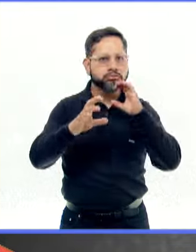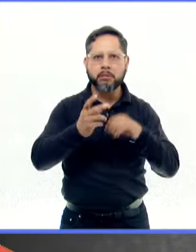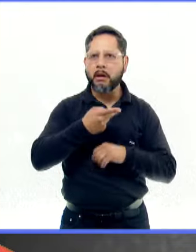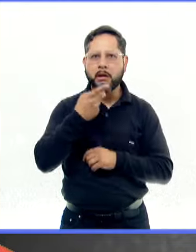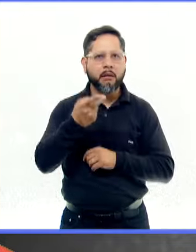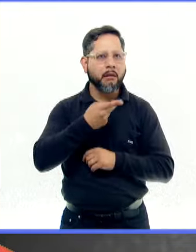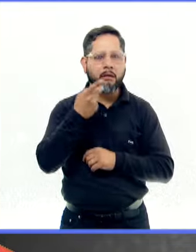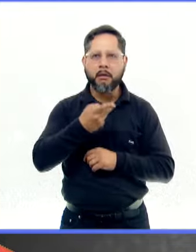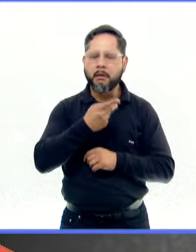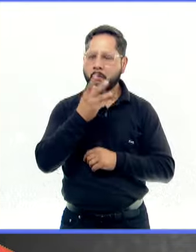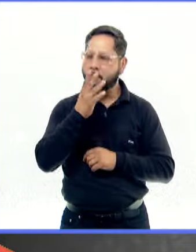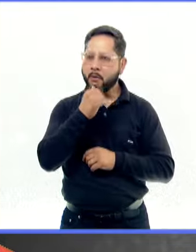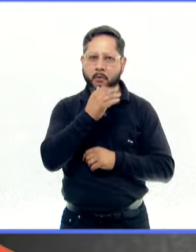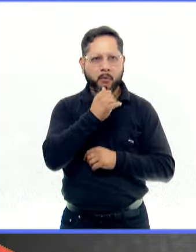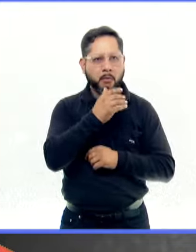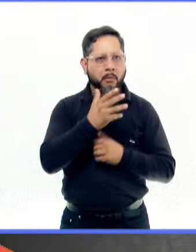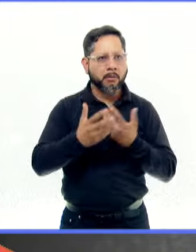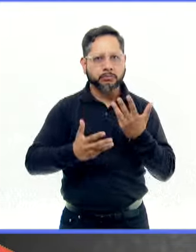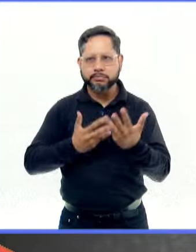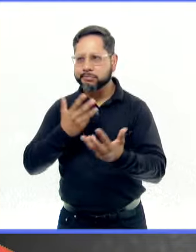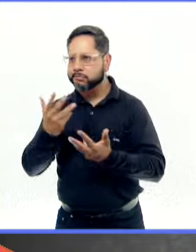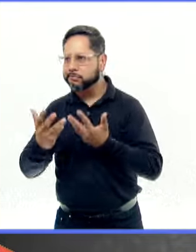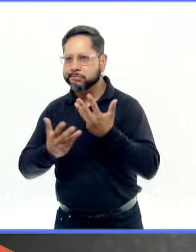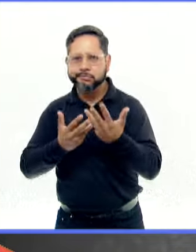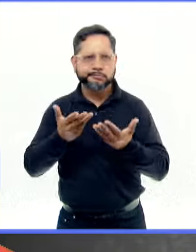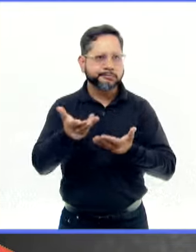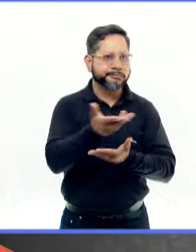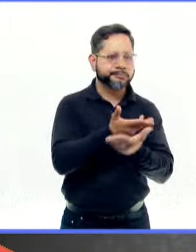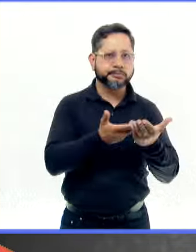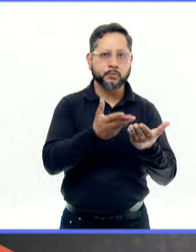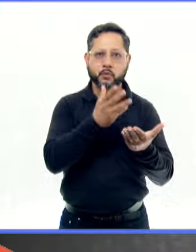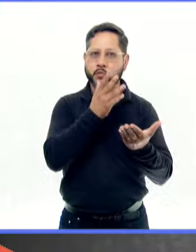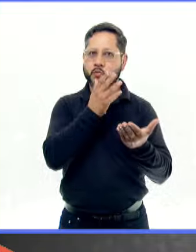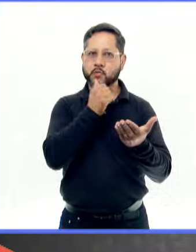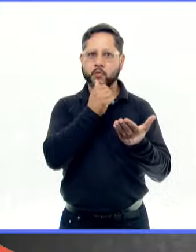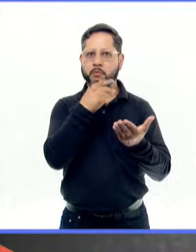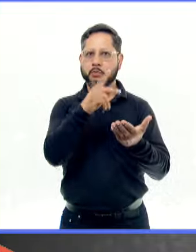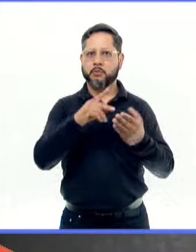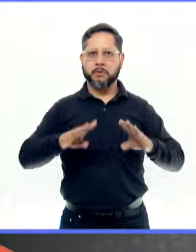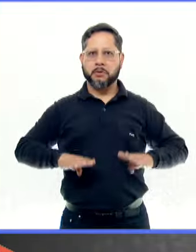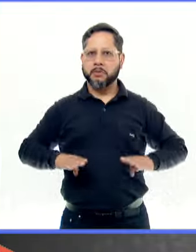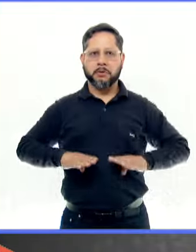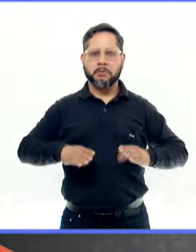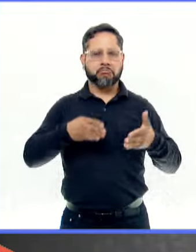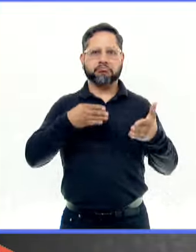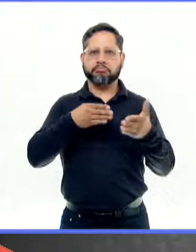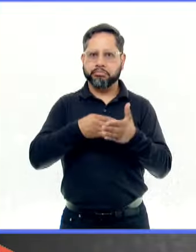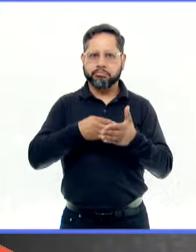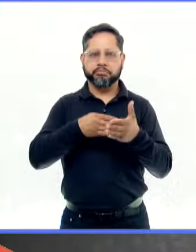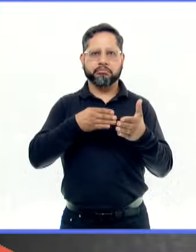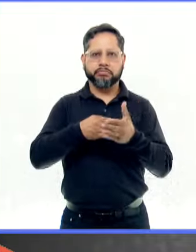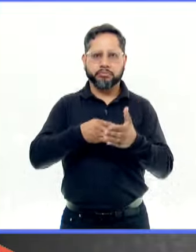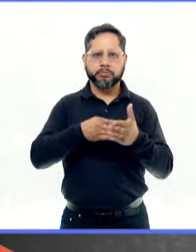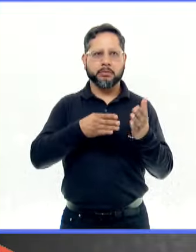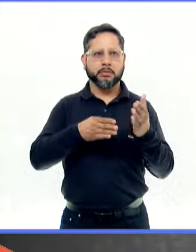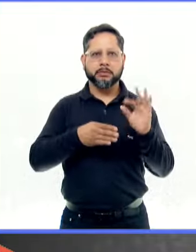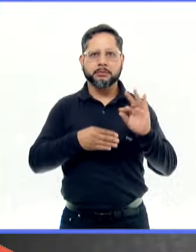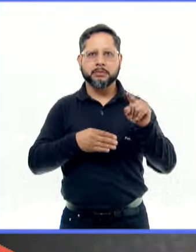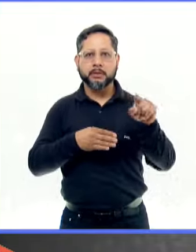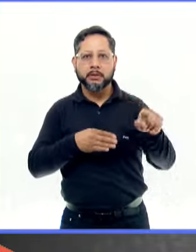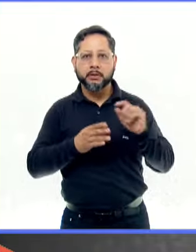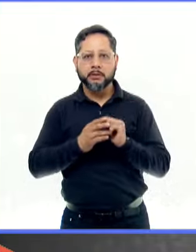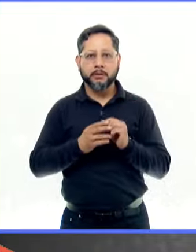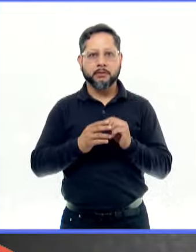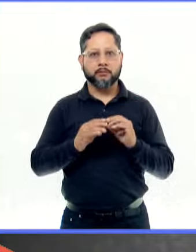y de interacciones propositivas con otra persona, en el cual su comportamiento se limite a, no sé, realizar una